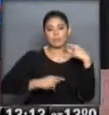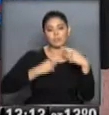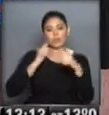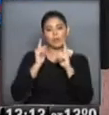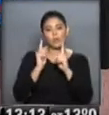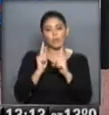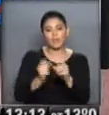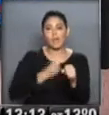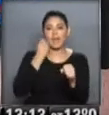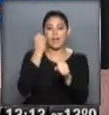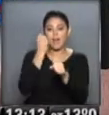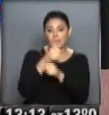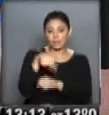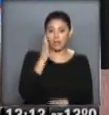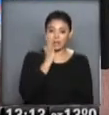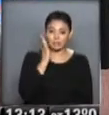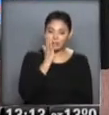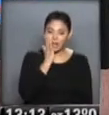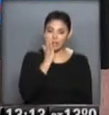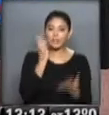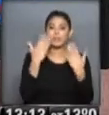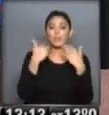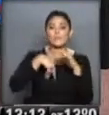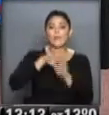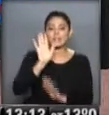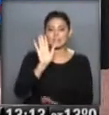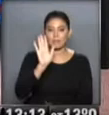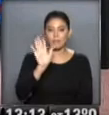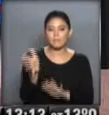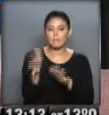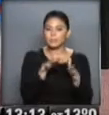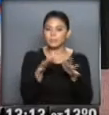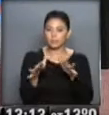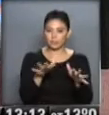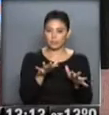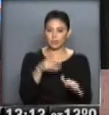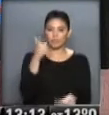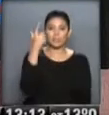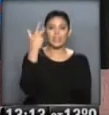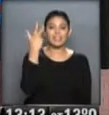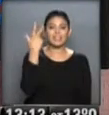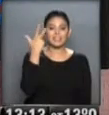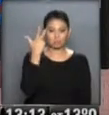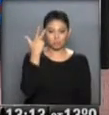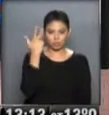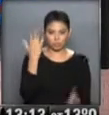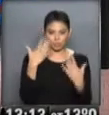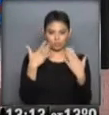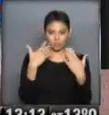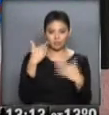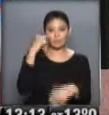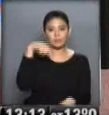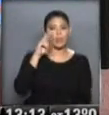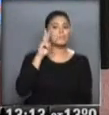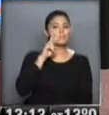en las primeras horas de esta misma tarde con una temperatura máxima de aproximadamente 18 grados. Y nos